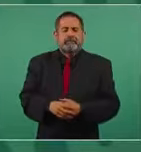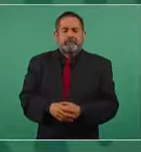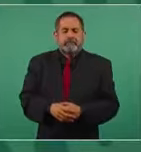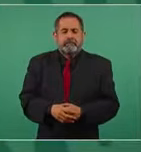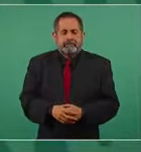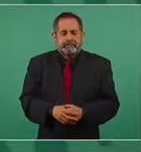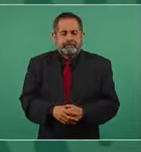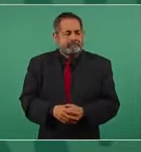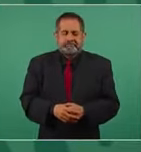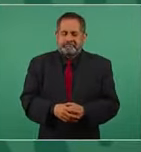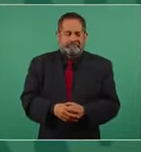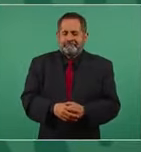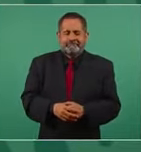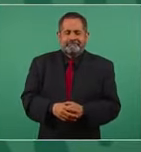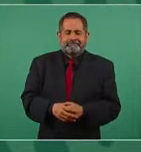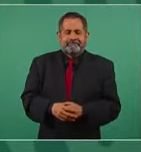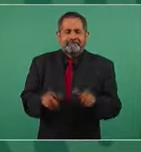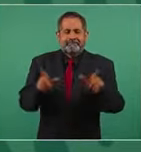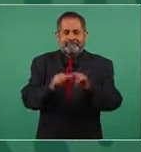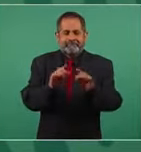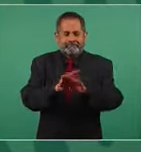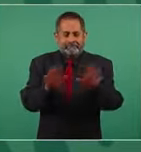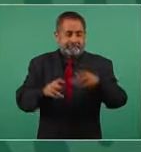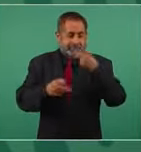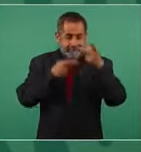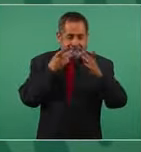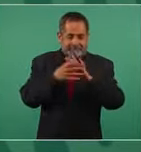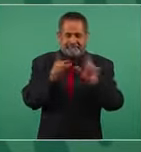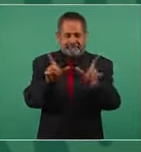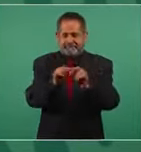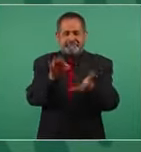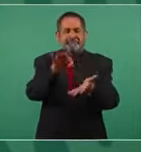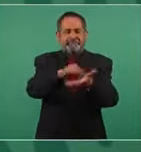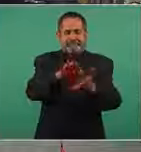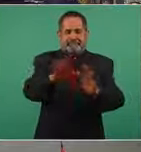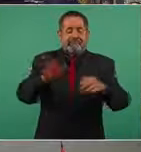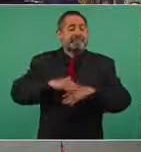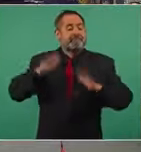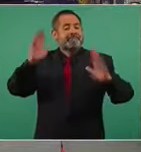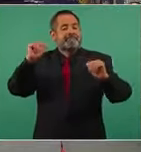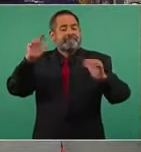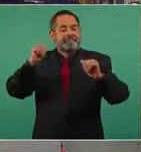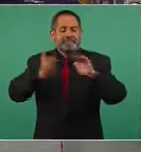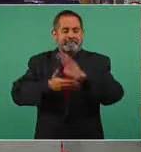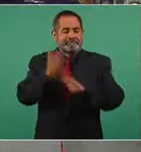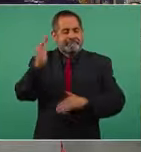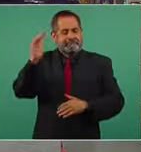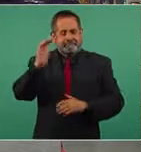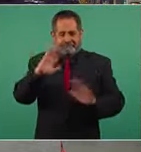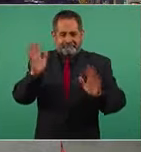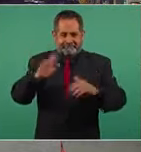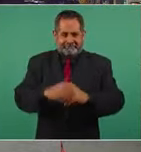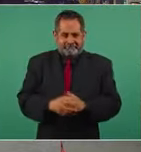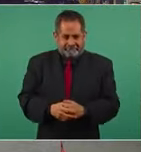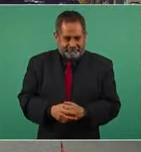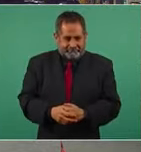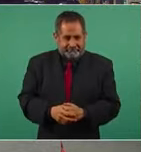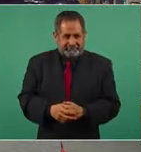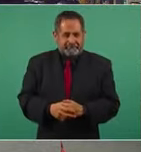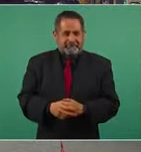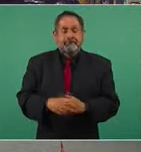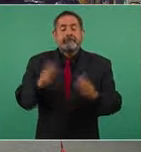ya no siguen hablando de esto bueno ya me voy ahora sí ya ya gracias ya